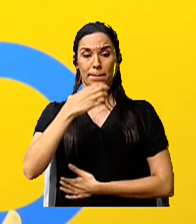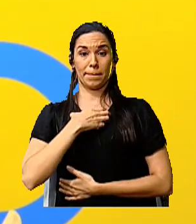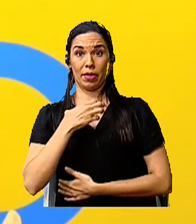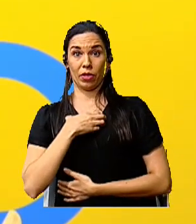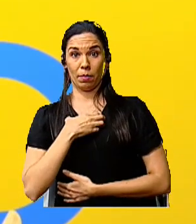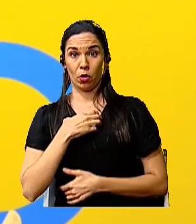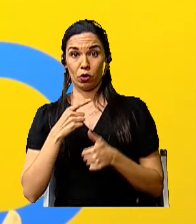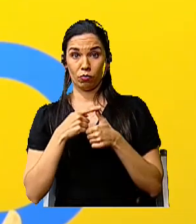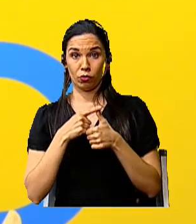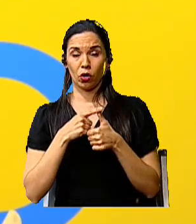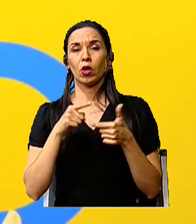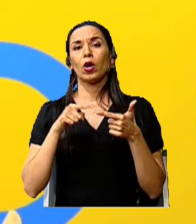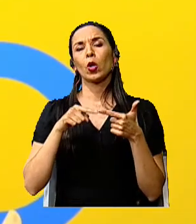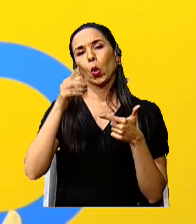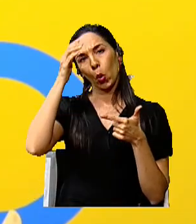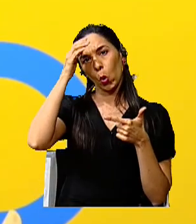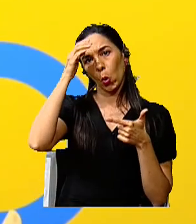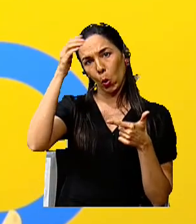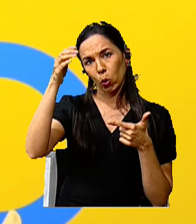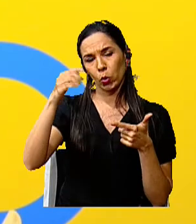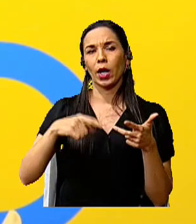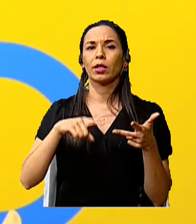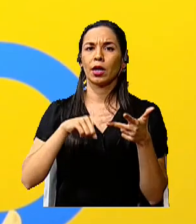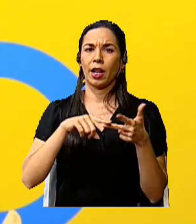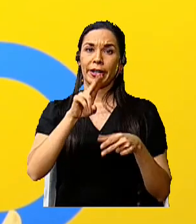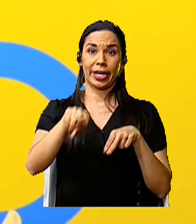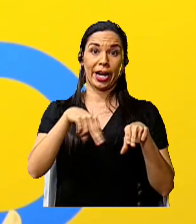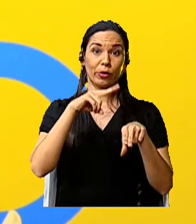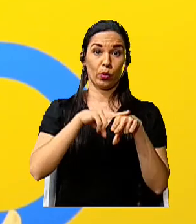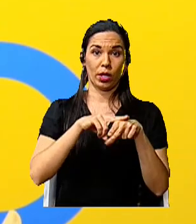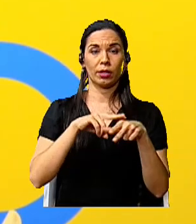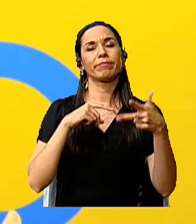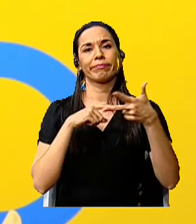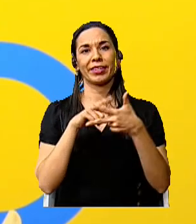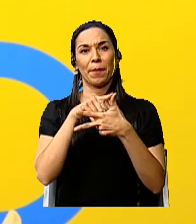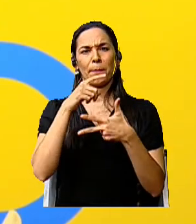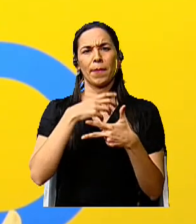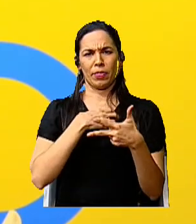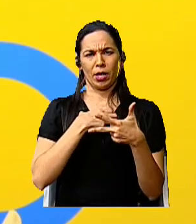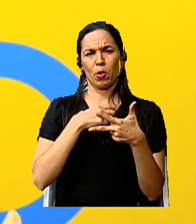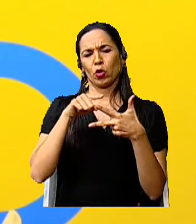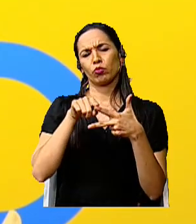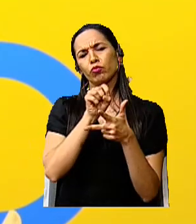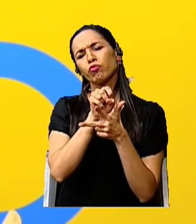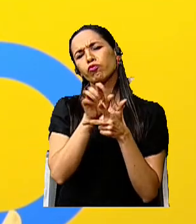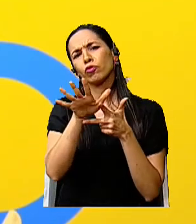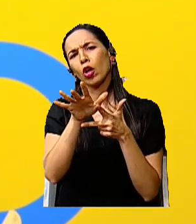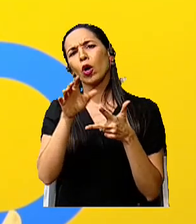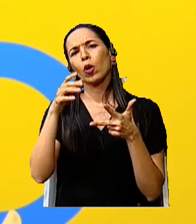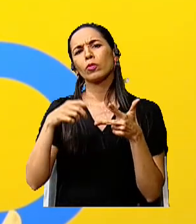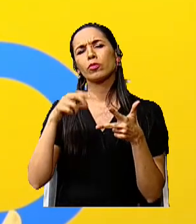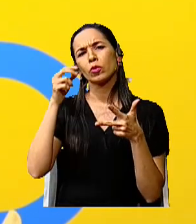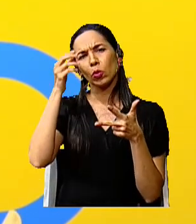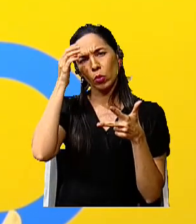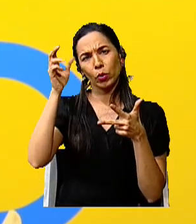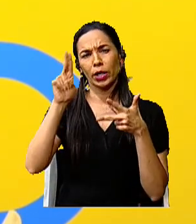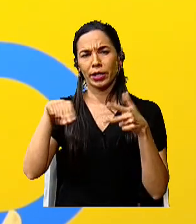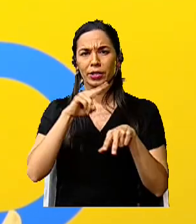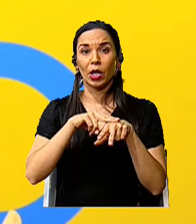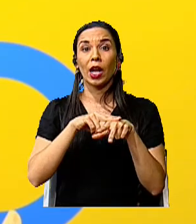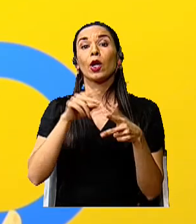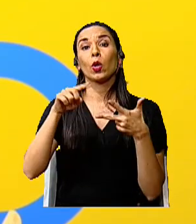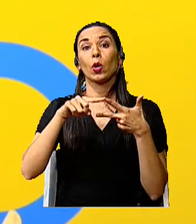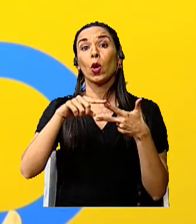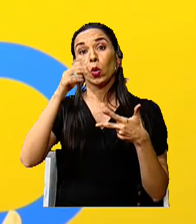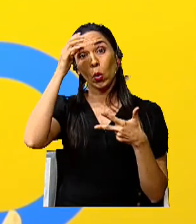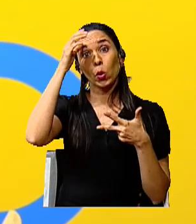patrimonio cultural, patrimonio natural. Y recordemos que el patrimonio cultural lo vamos a dividir en patrimonio